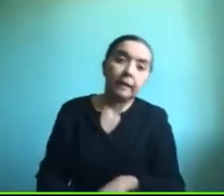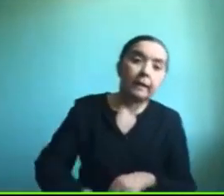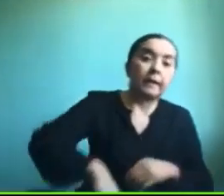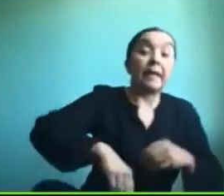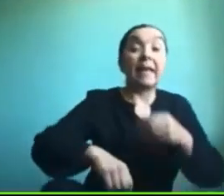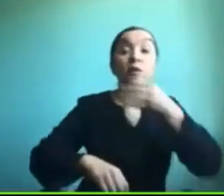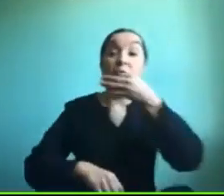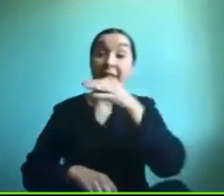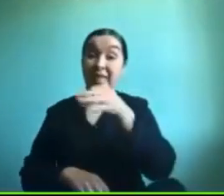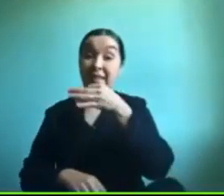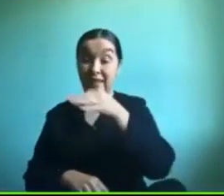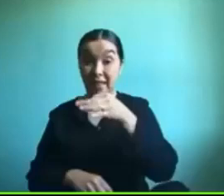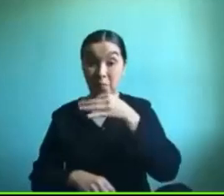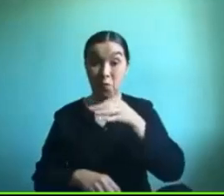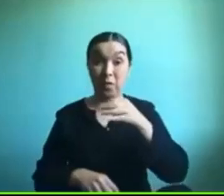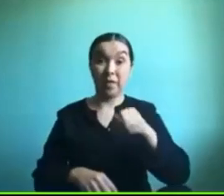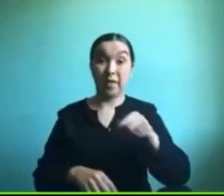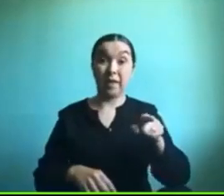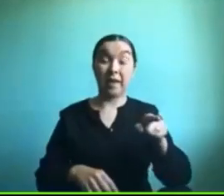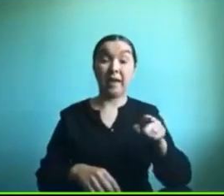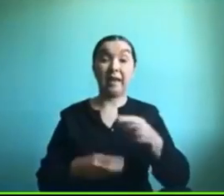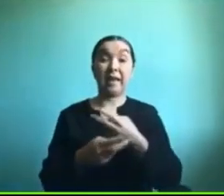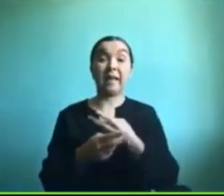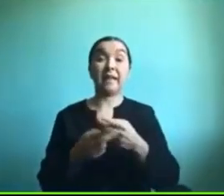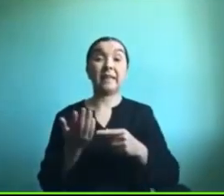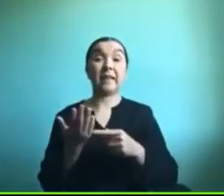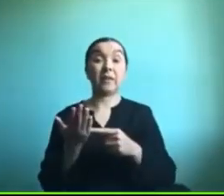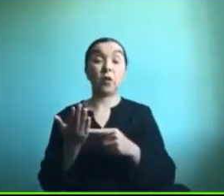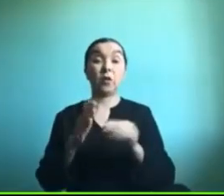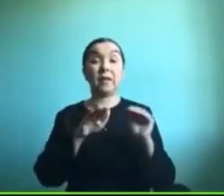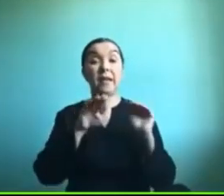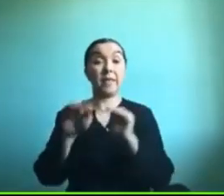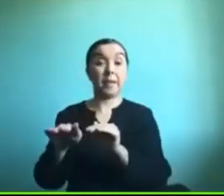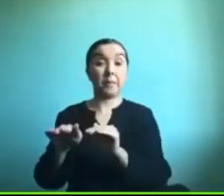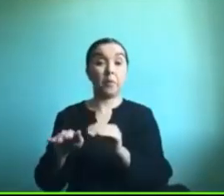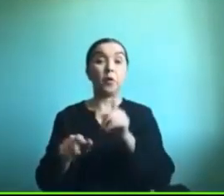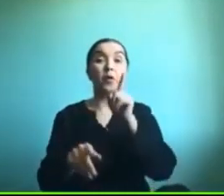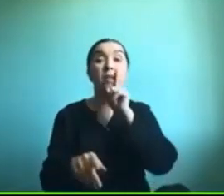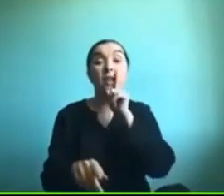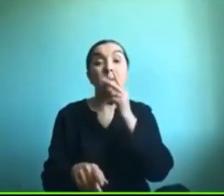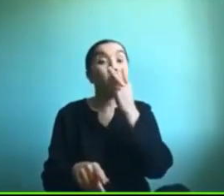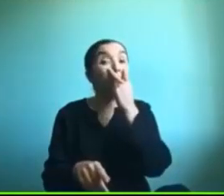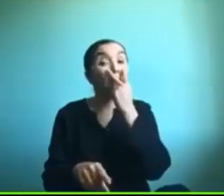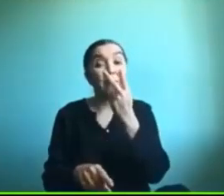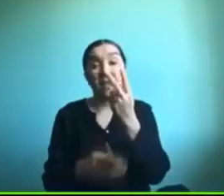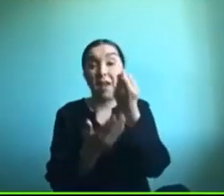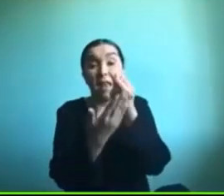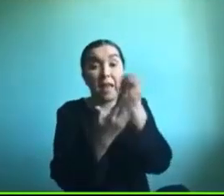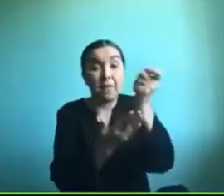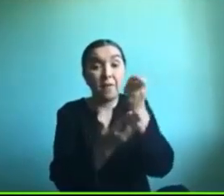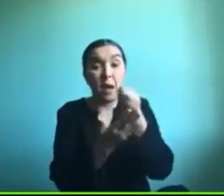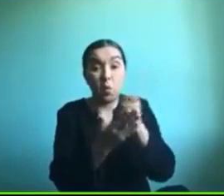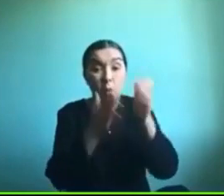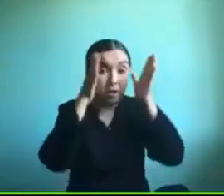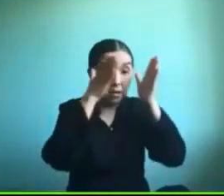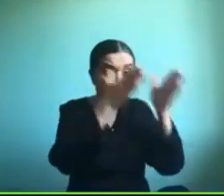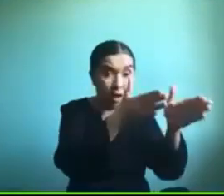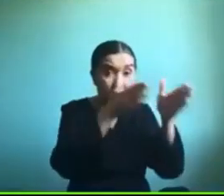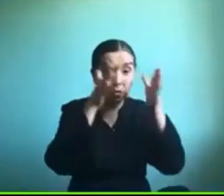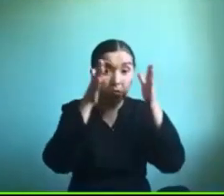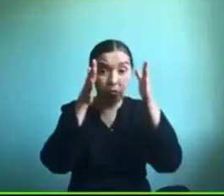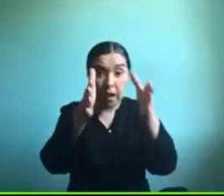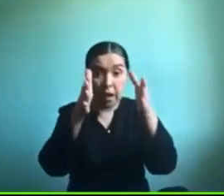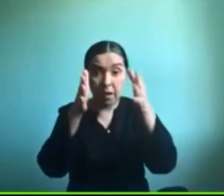servicio neuro psicología tenemos que evaluarlo caso a caso porque en algunos en algunos usuarios va a ser necesario